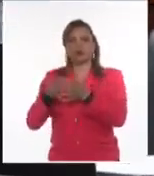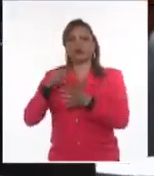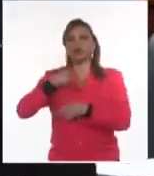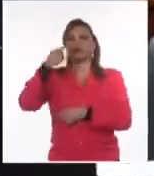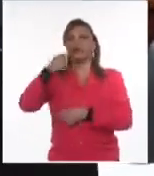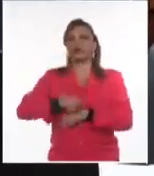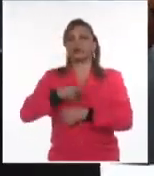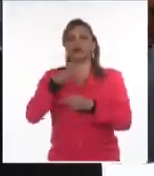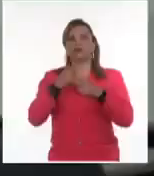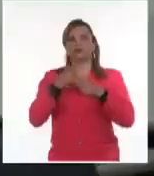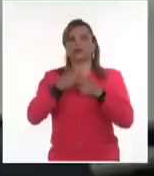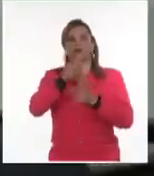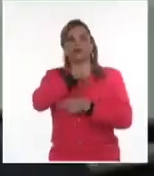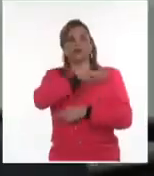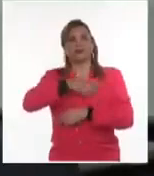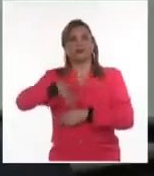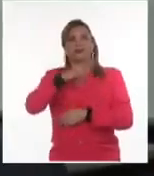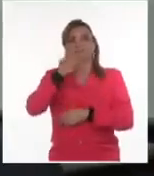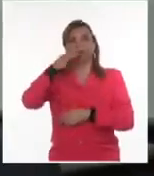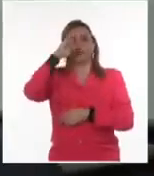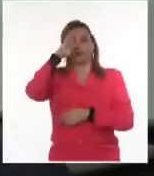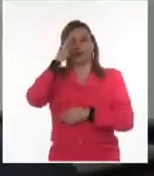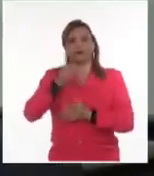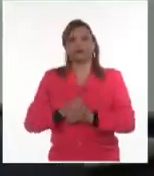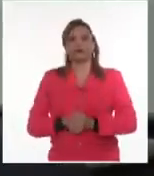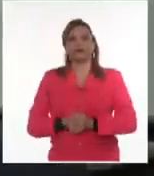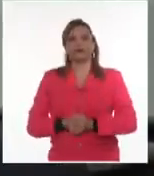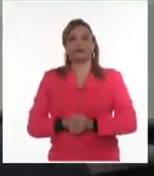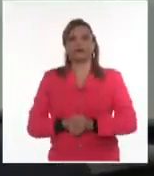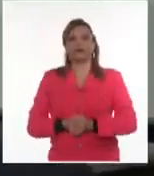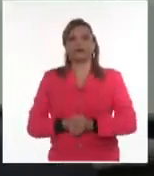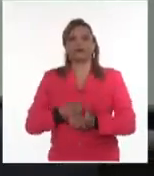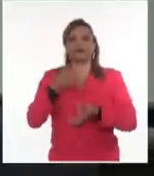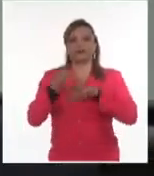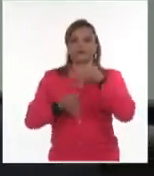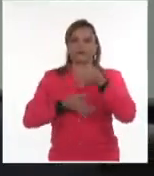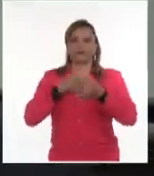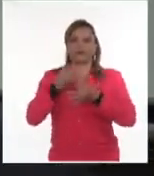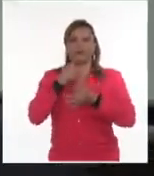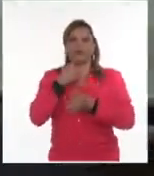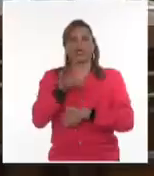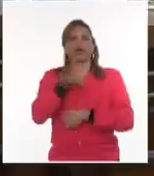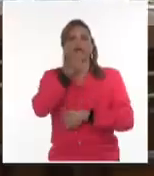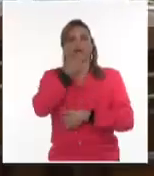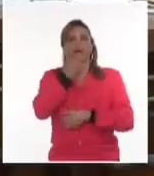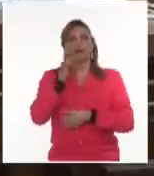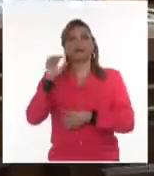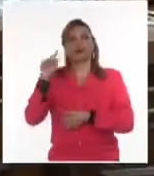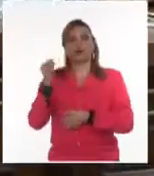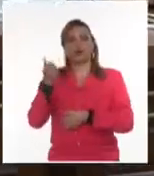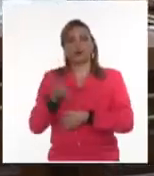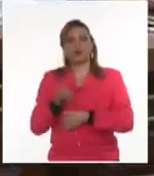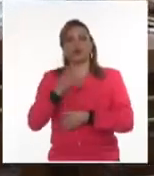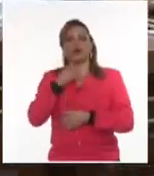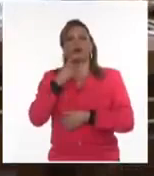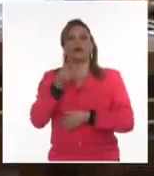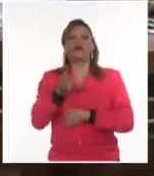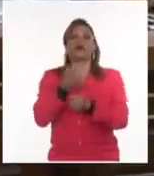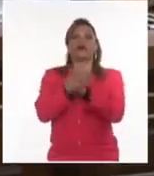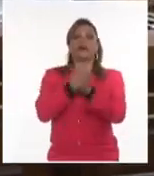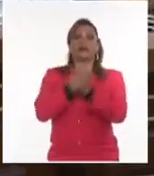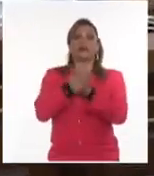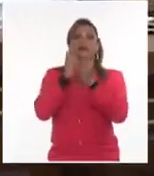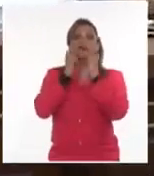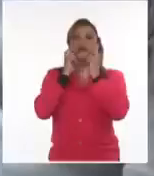en nombre del pueblo cubano no se hizo esperar. Por encima de las afectaciones económicas, pusieron en peligro la